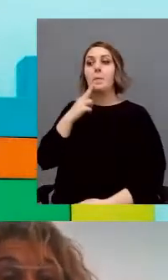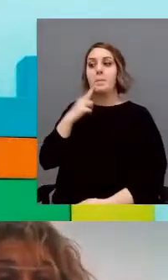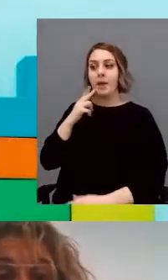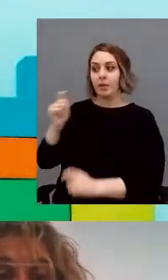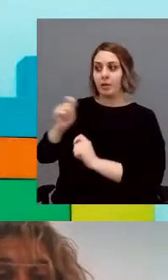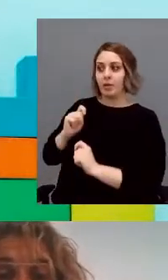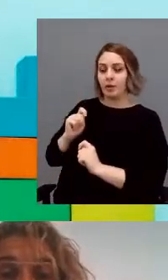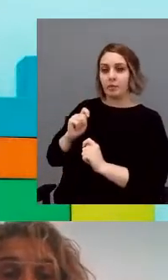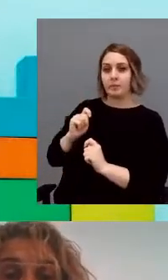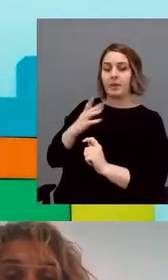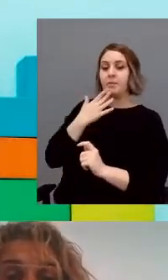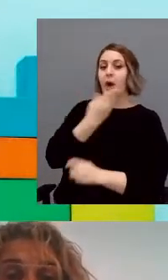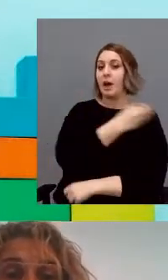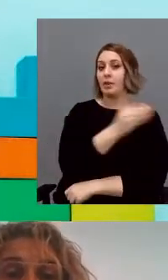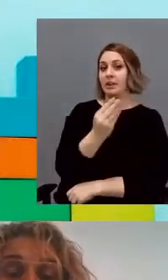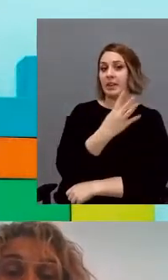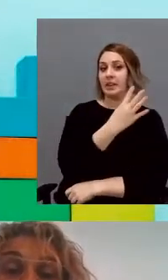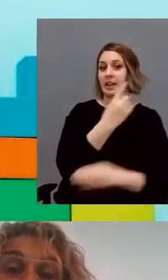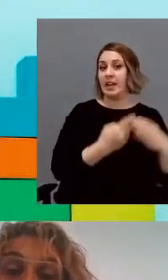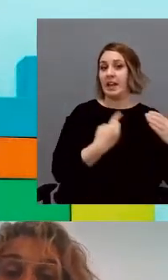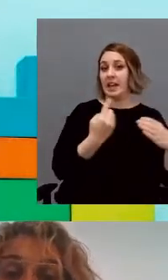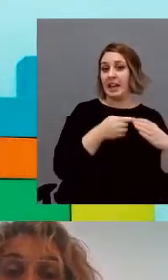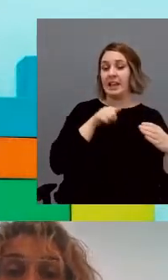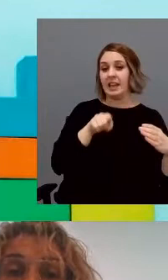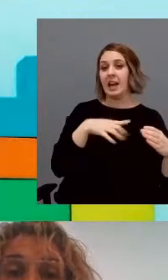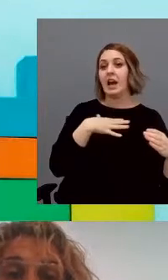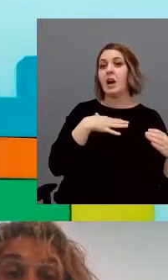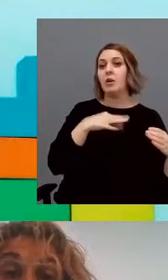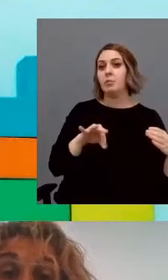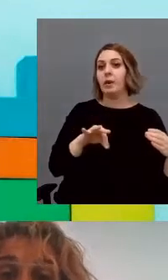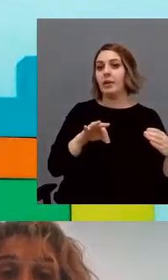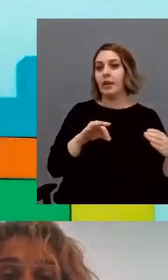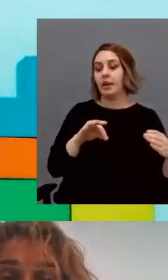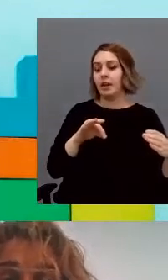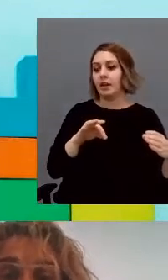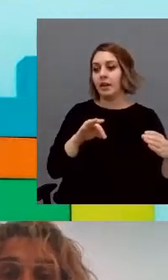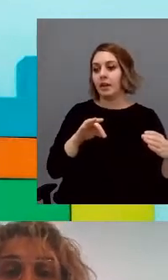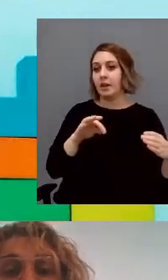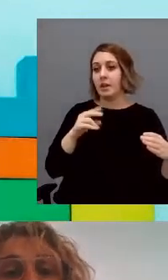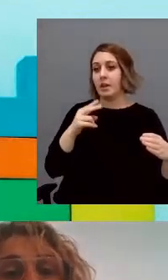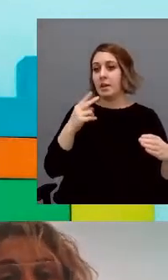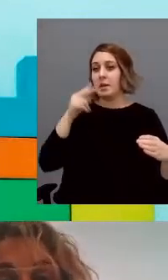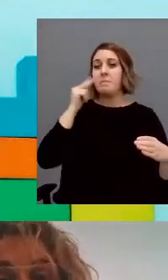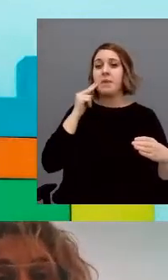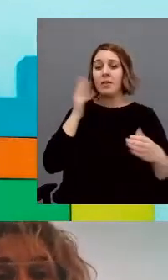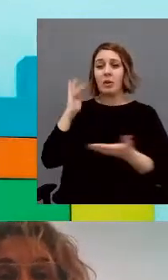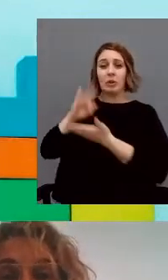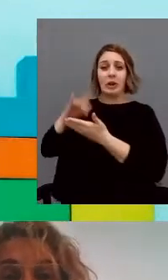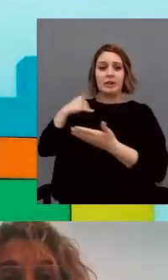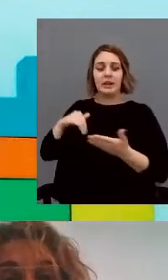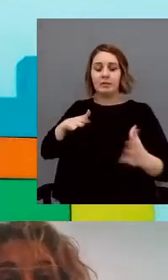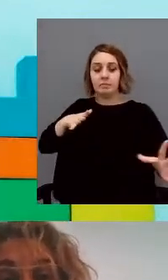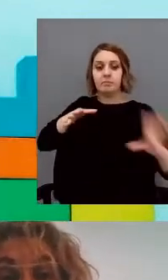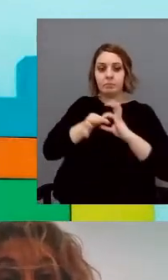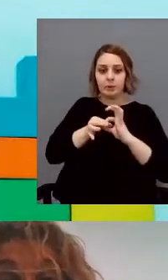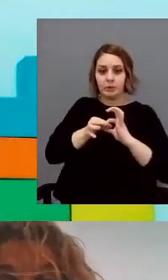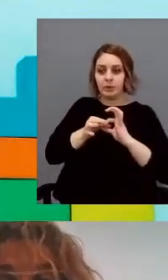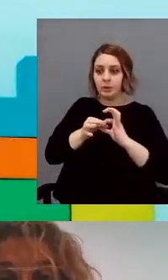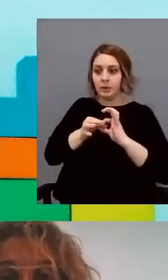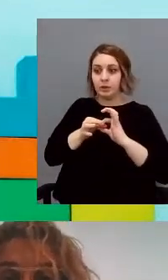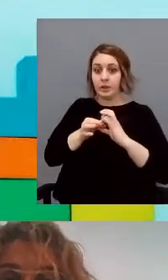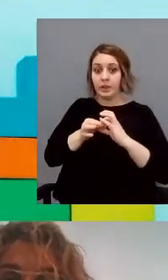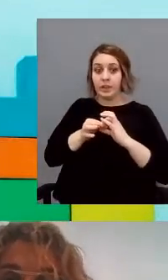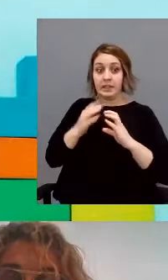desencadenante a un niño o adolescente con TEA puede volverle a evocar un miedo anterior vivido. Entonces, lo vuelve a reproducir